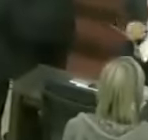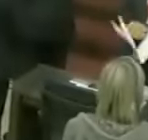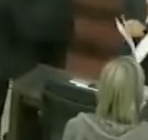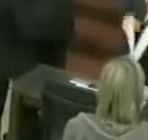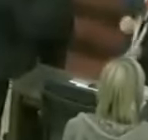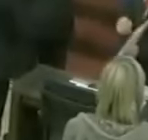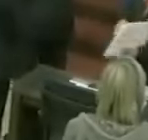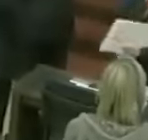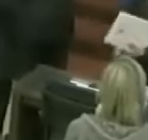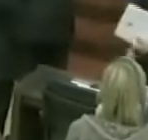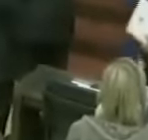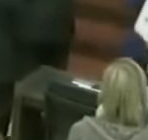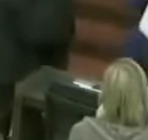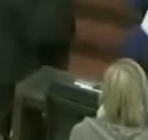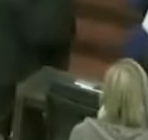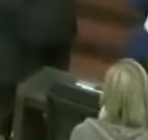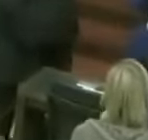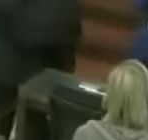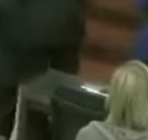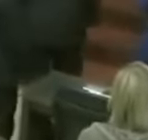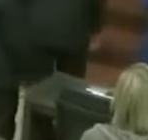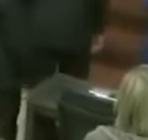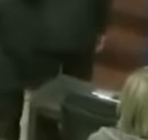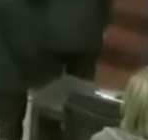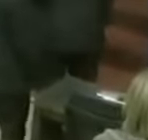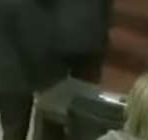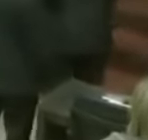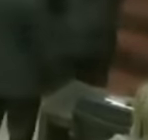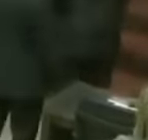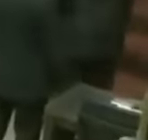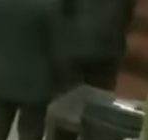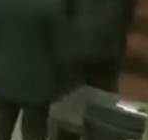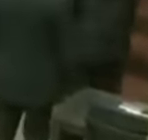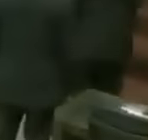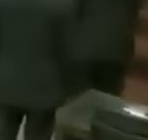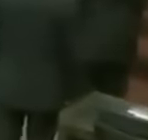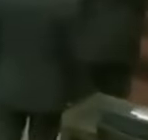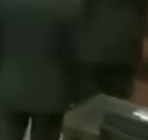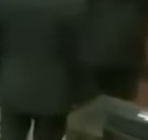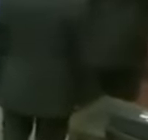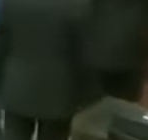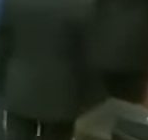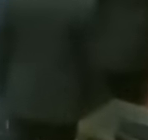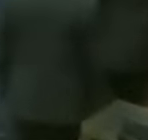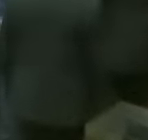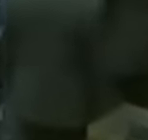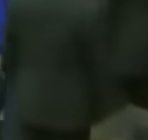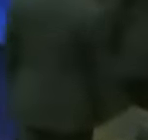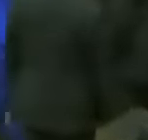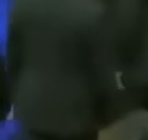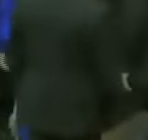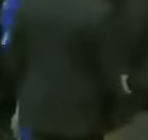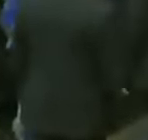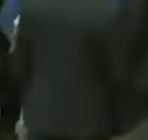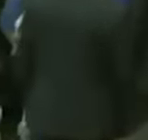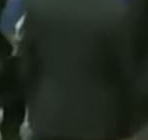del proyecto de ley orgánica para la defensa de la Guayana Asequiba, y la designación y ratificación de los presidentes y